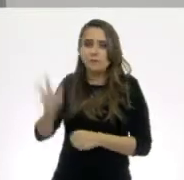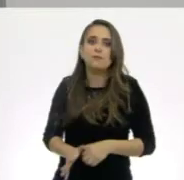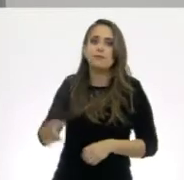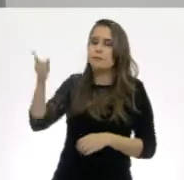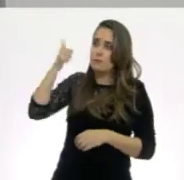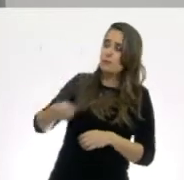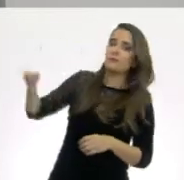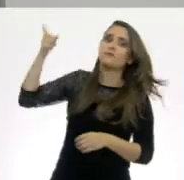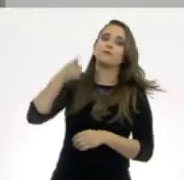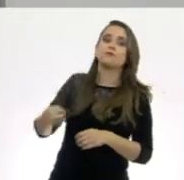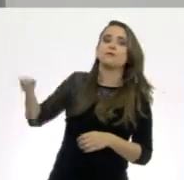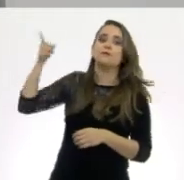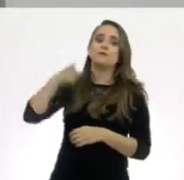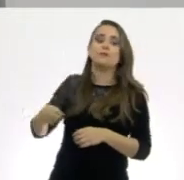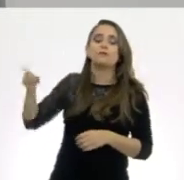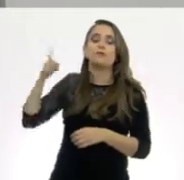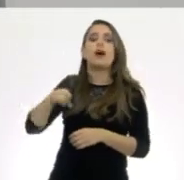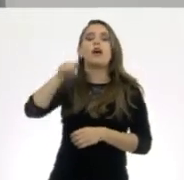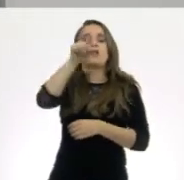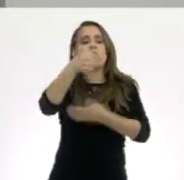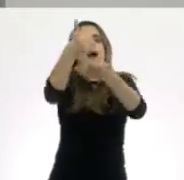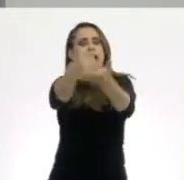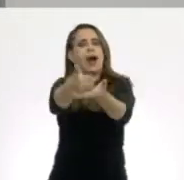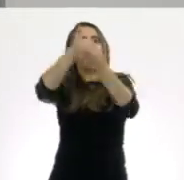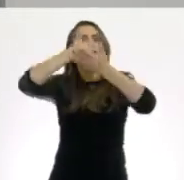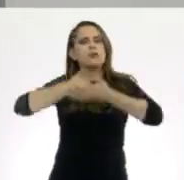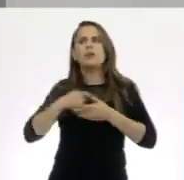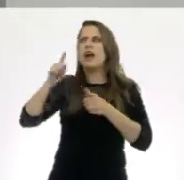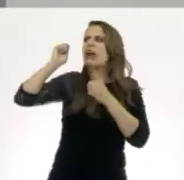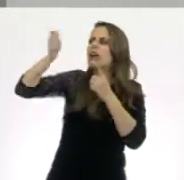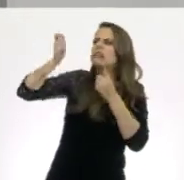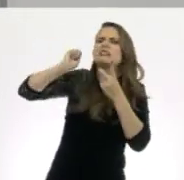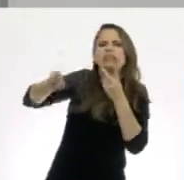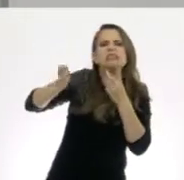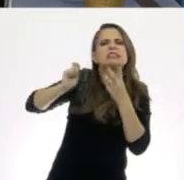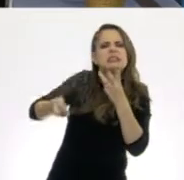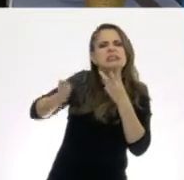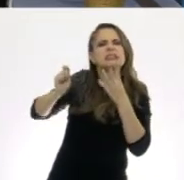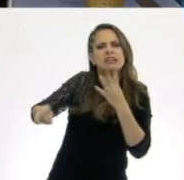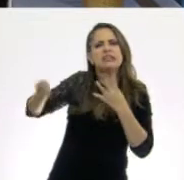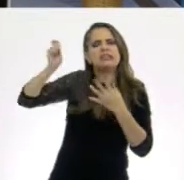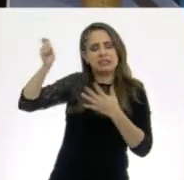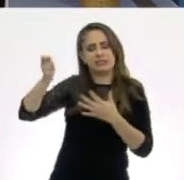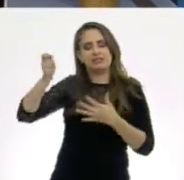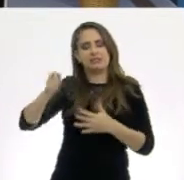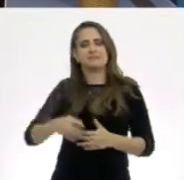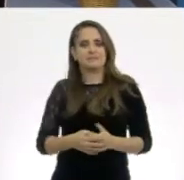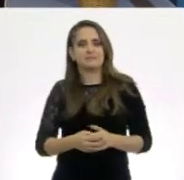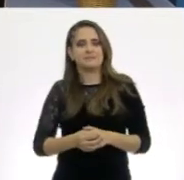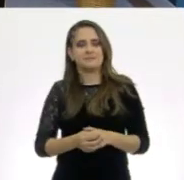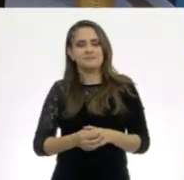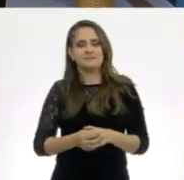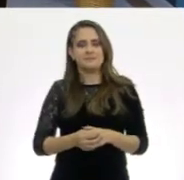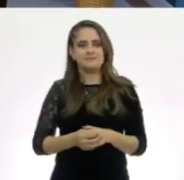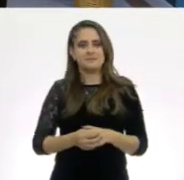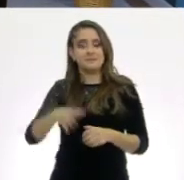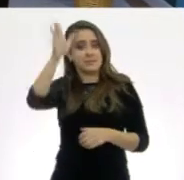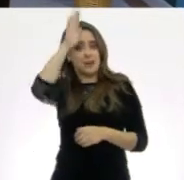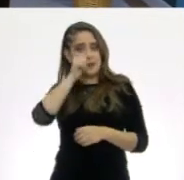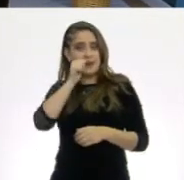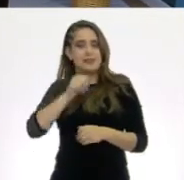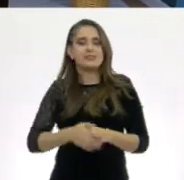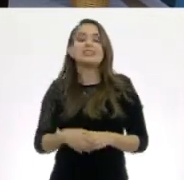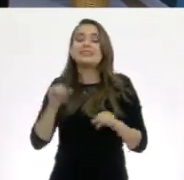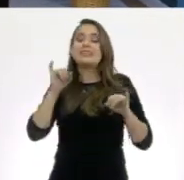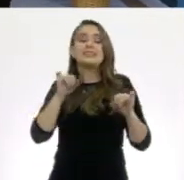y ustedes me van a ayudar a recordar en qué consiste la práctica de higiene que haya salido. ¿De acuerdo?